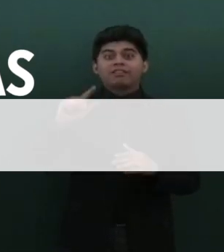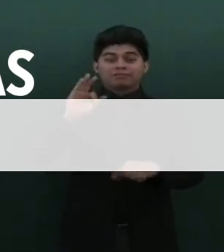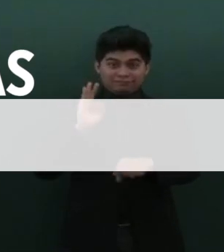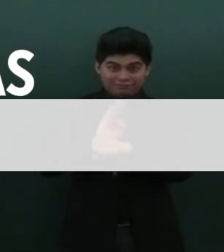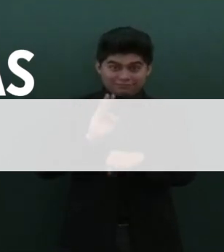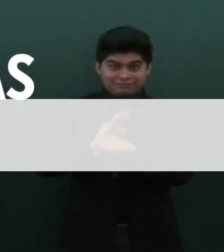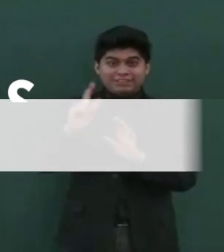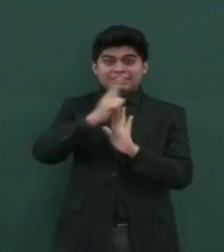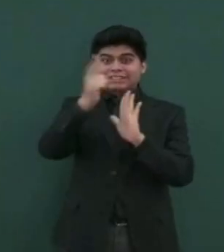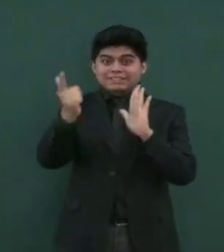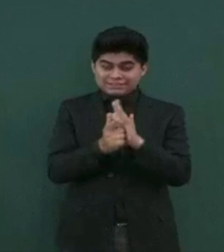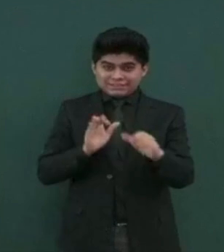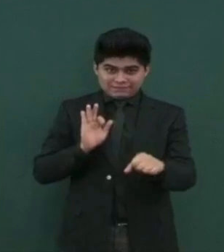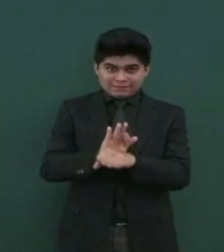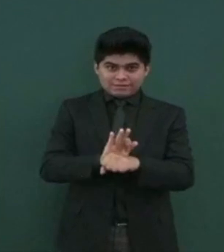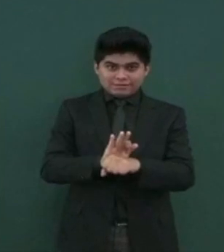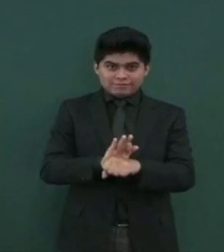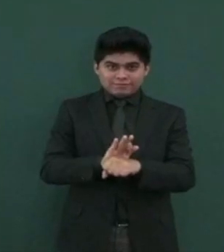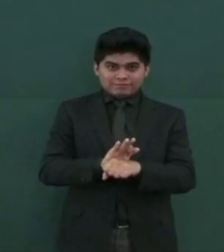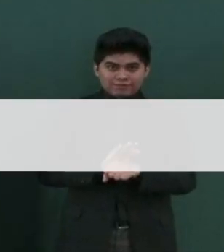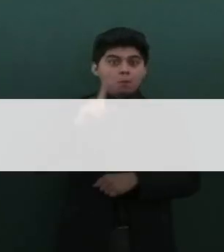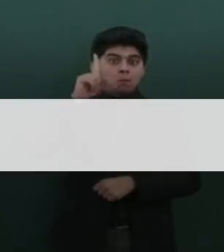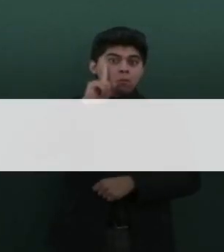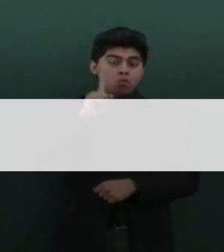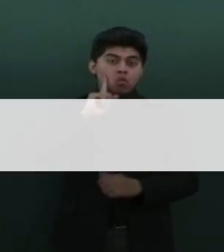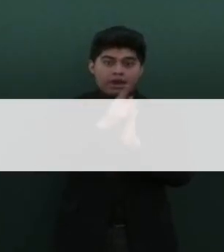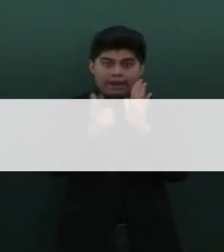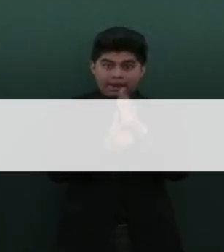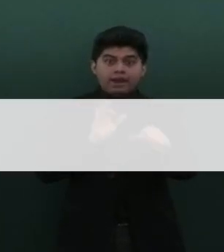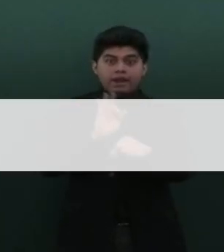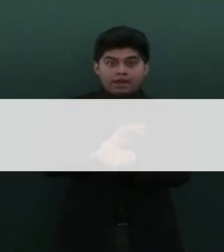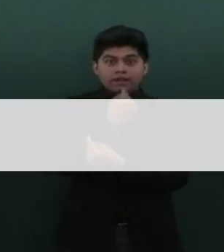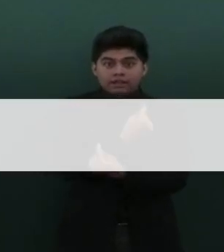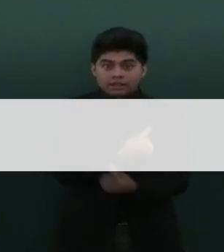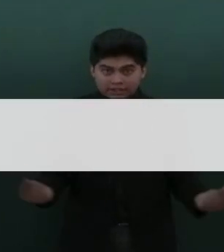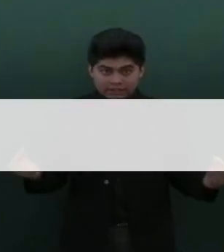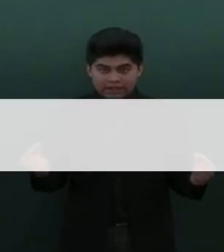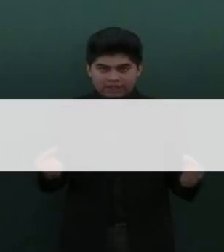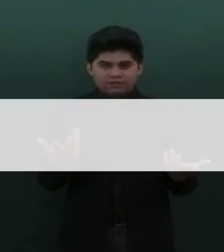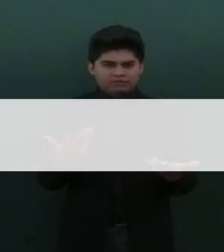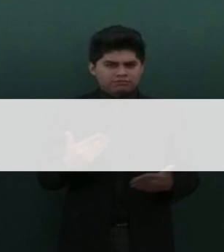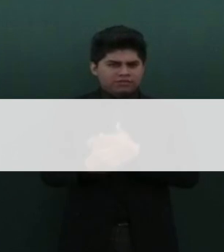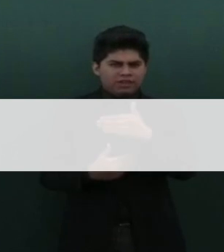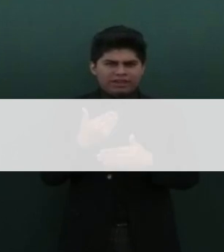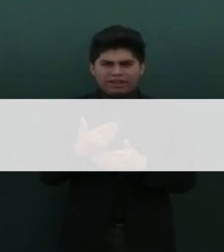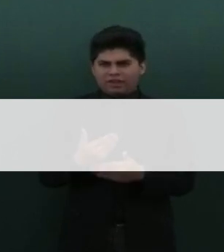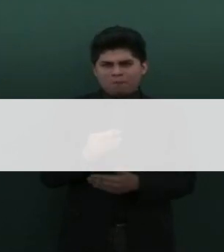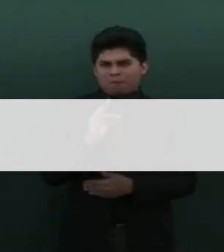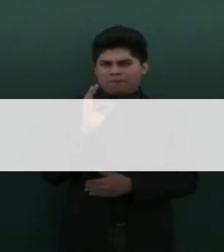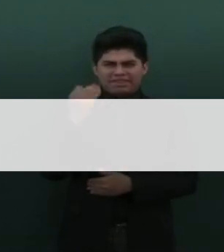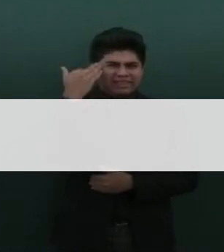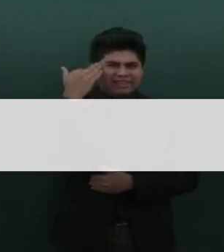humanos y en particular los derechos de las mujeres y las niñas no se conquistan de una vez y para siempre,